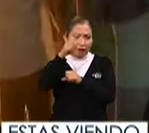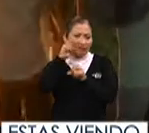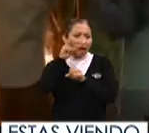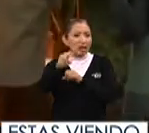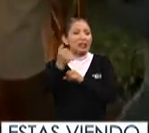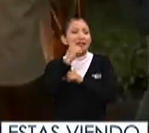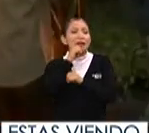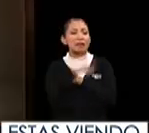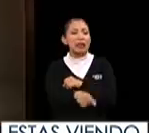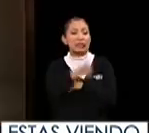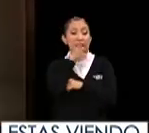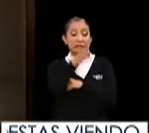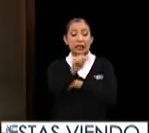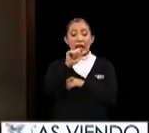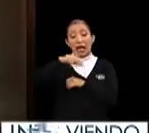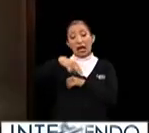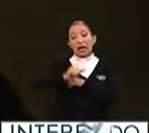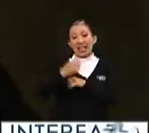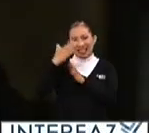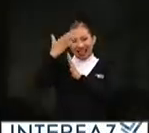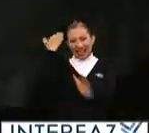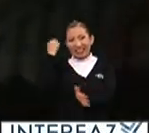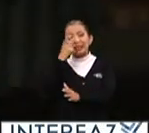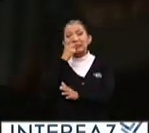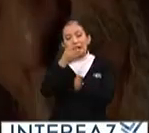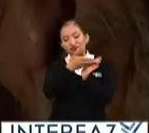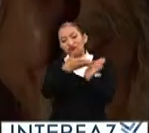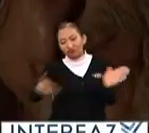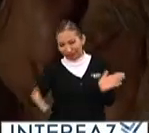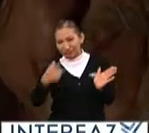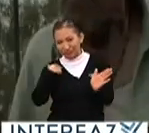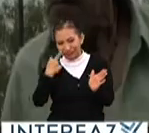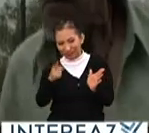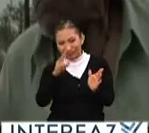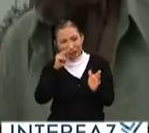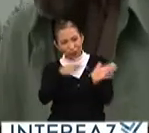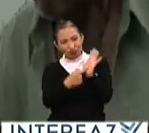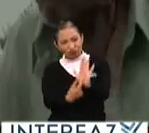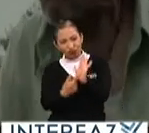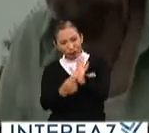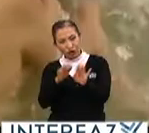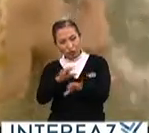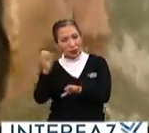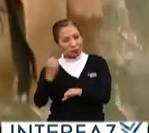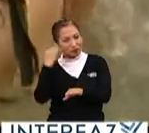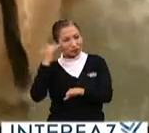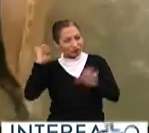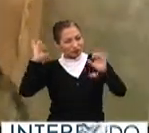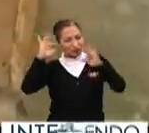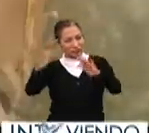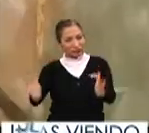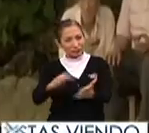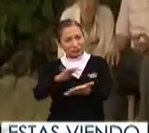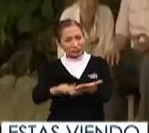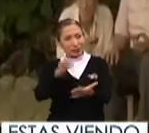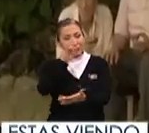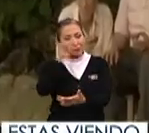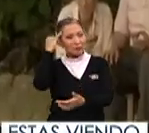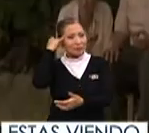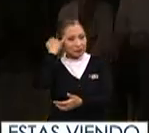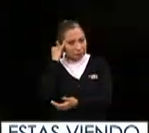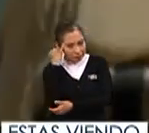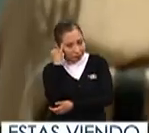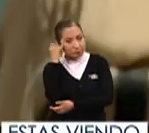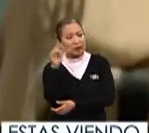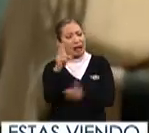la vean, pero sobre todo también lo que dice Ana, y lo que hemos comentado a lo largo de estas piezas que se han presentado sobre el Congreso de Fomento a la Lectura en Lenguas Indígenas.